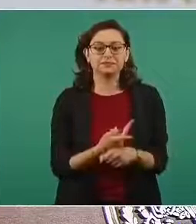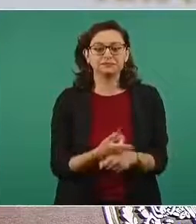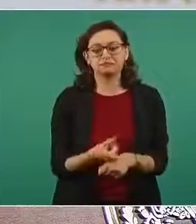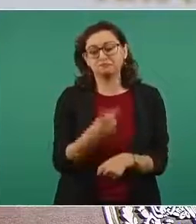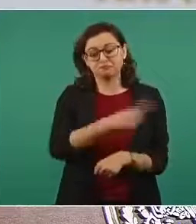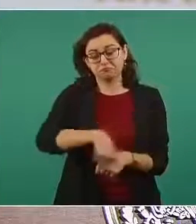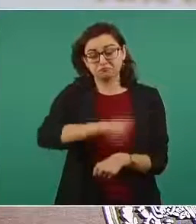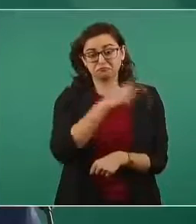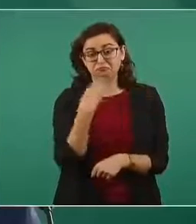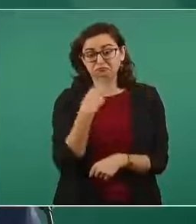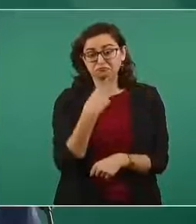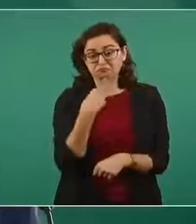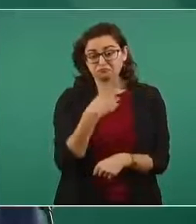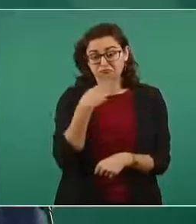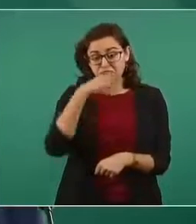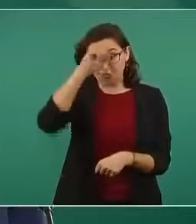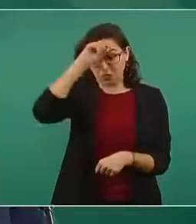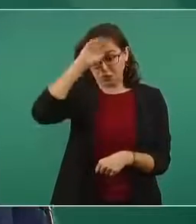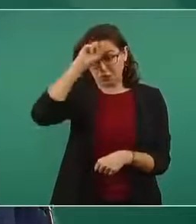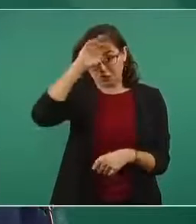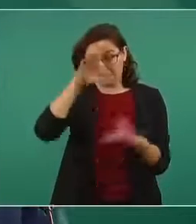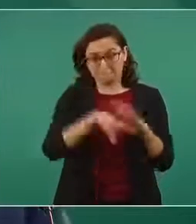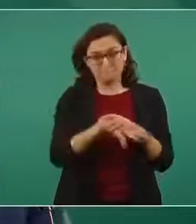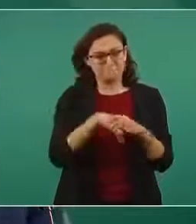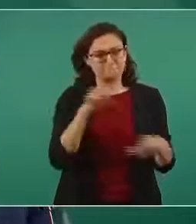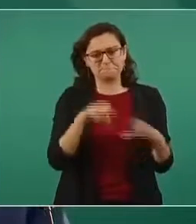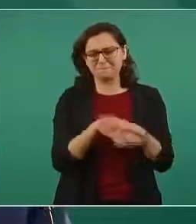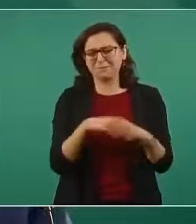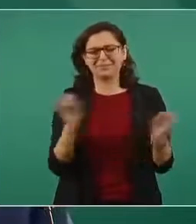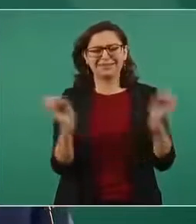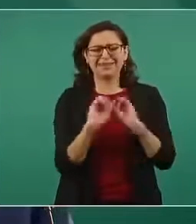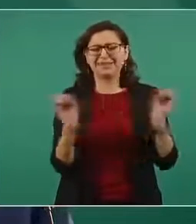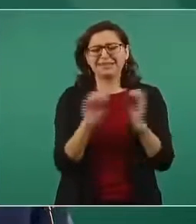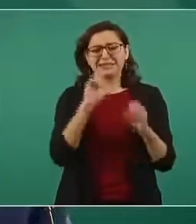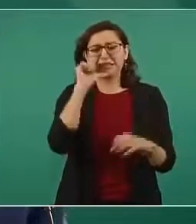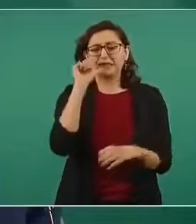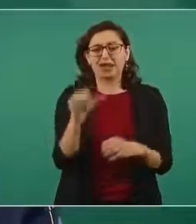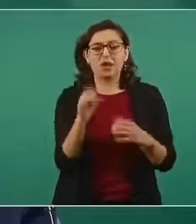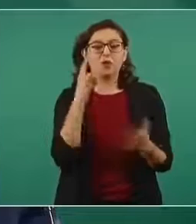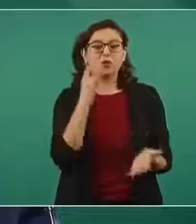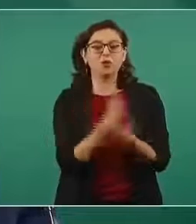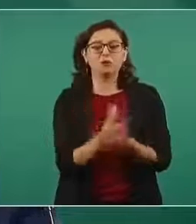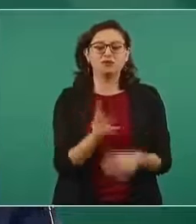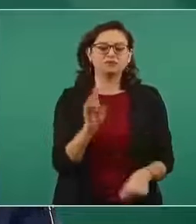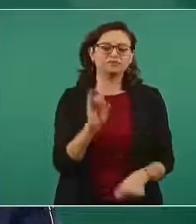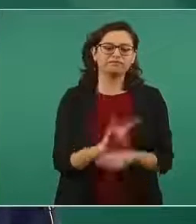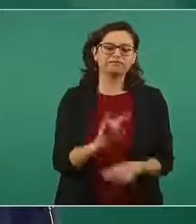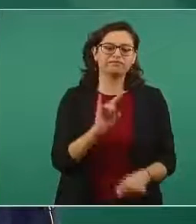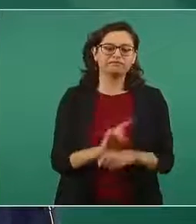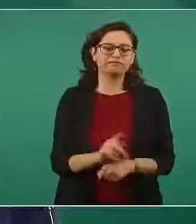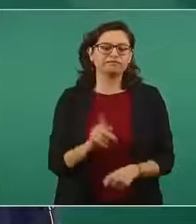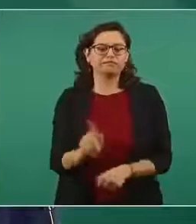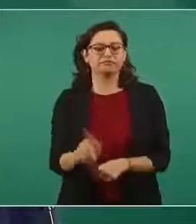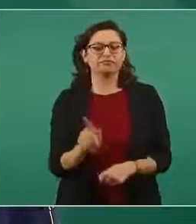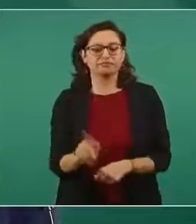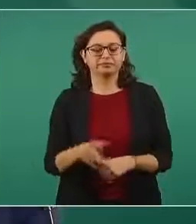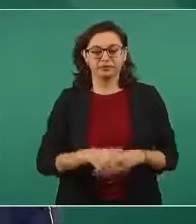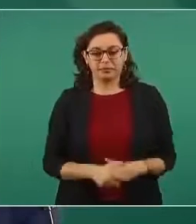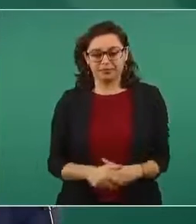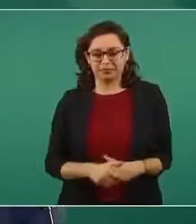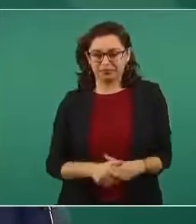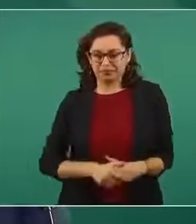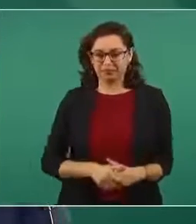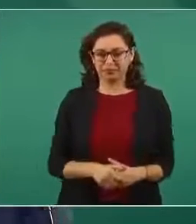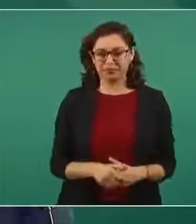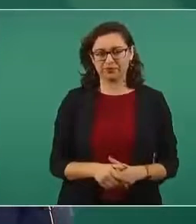concesiones para especular en lo financiero imagínense que en el periodo